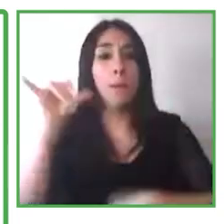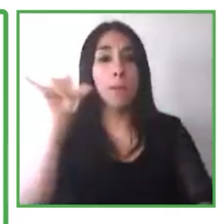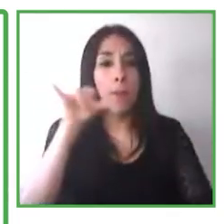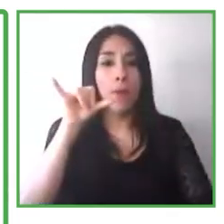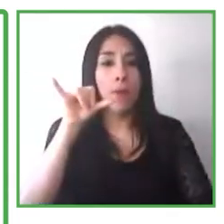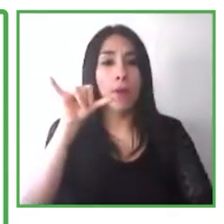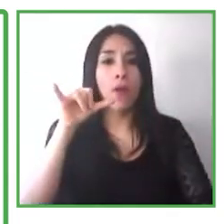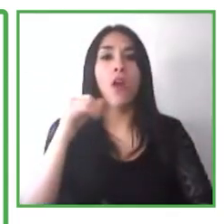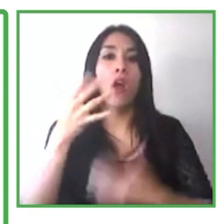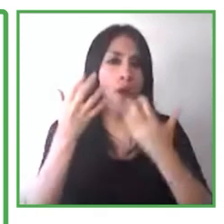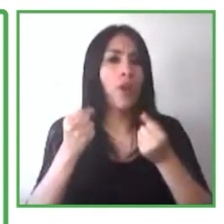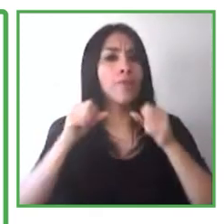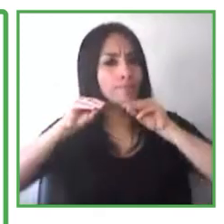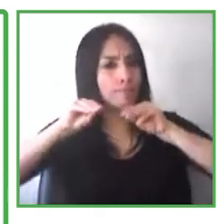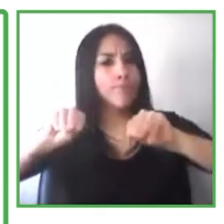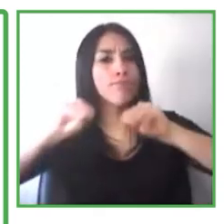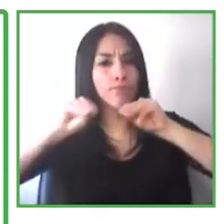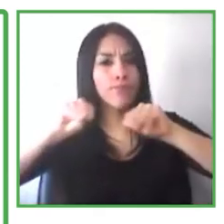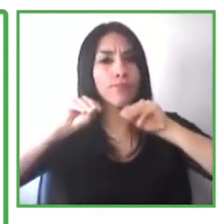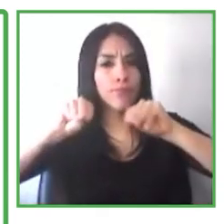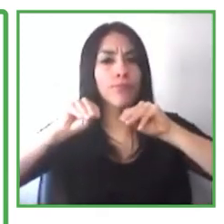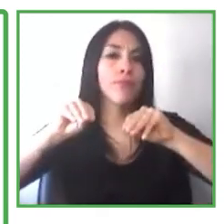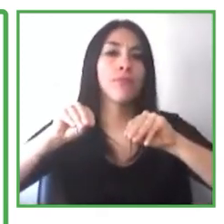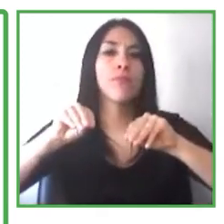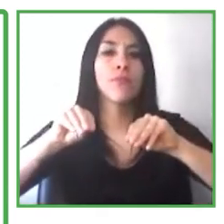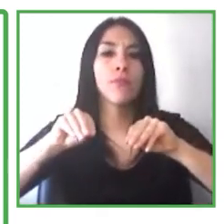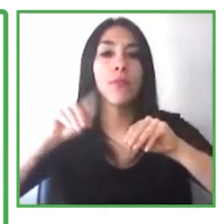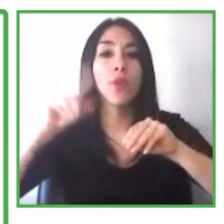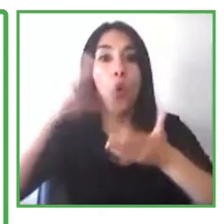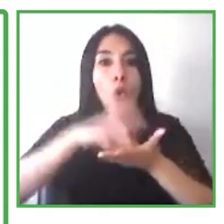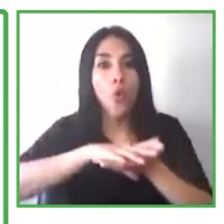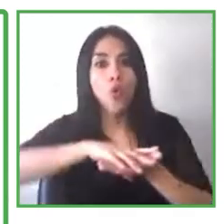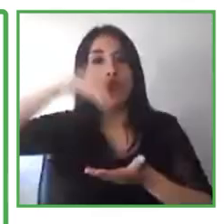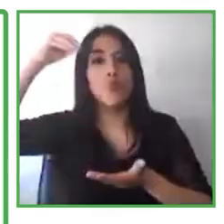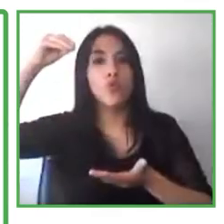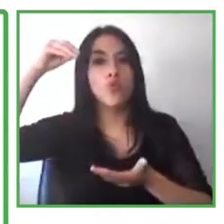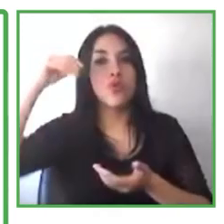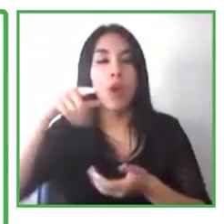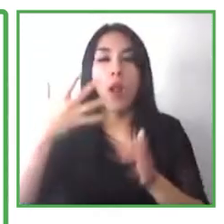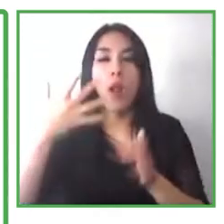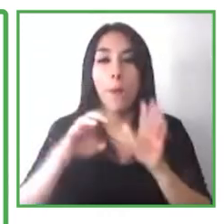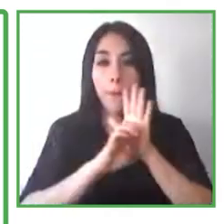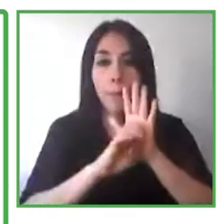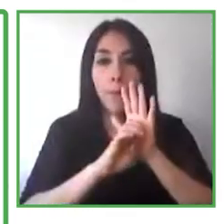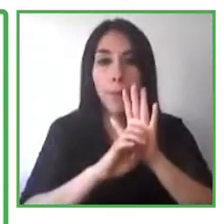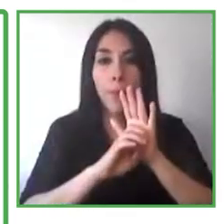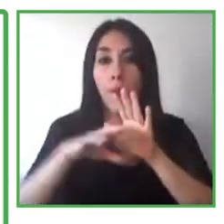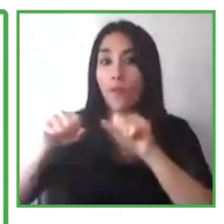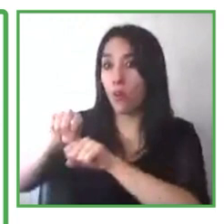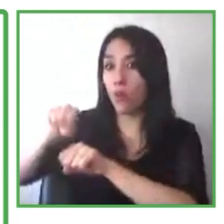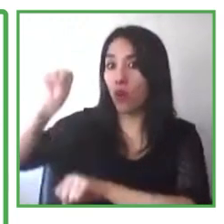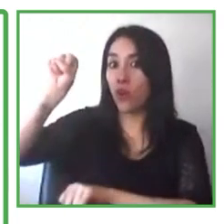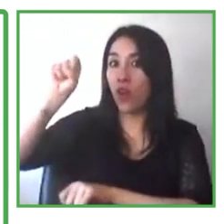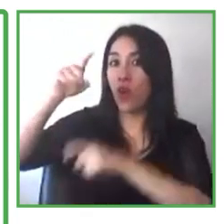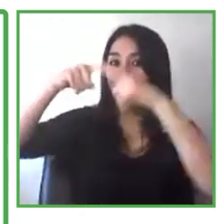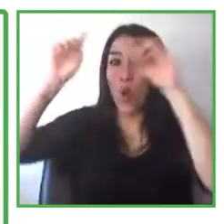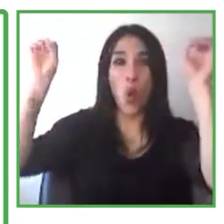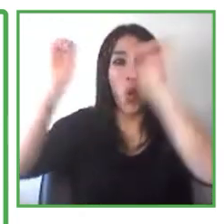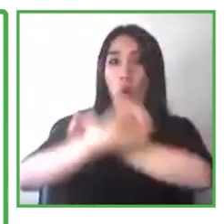que incluso si no tienen una licenciatura completamente universitaria, ahora están certificados, van a tener experiencia, van a tener